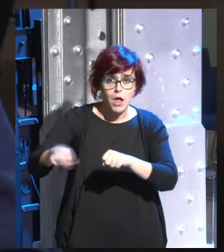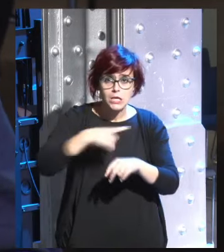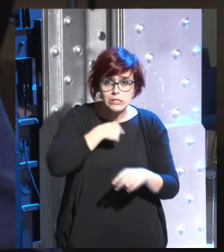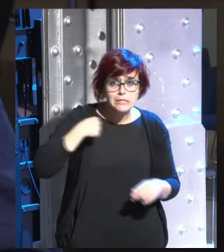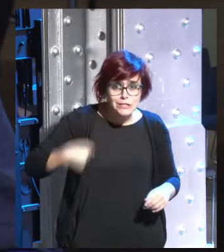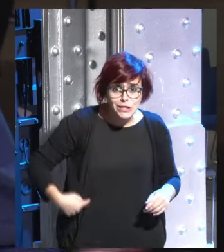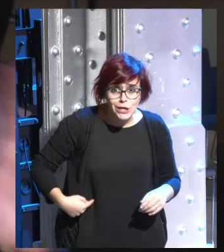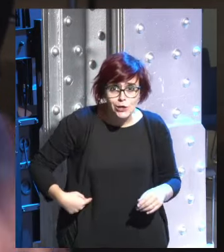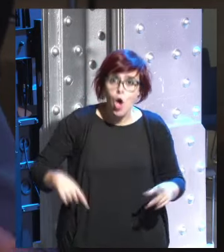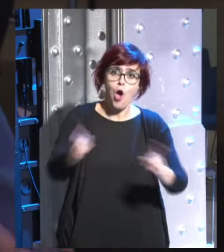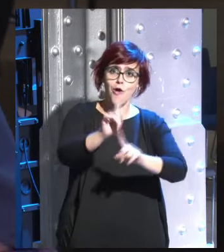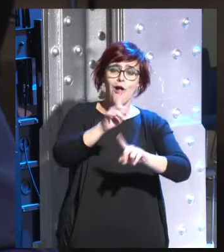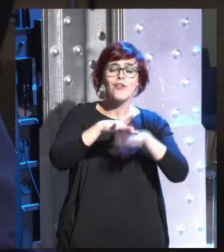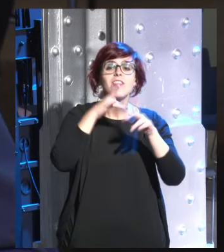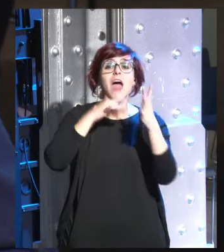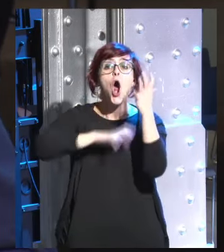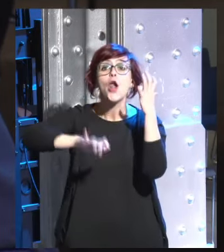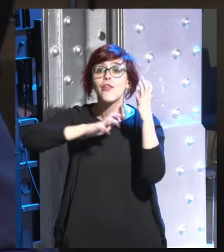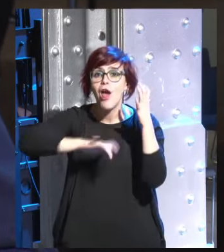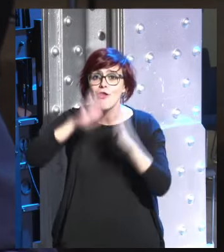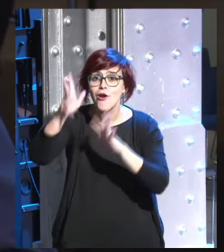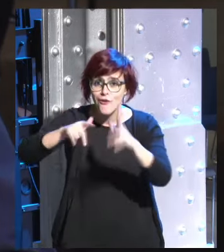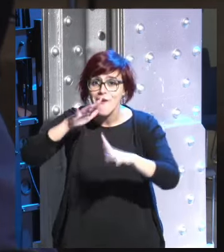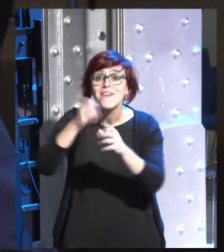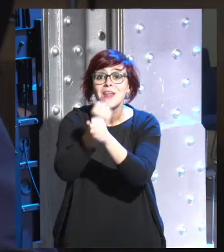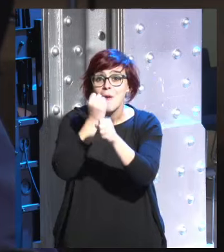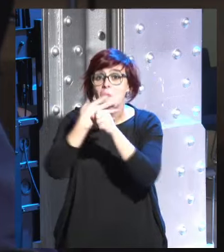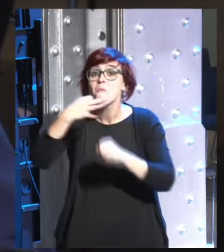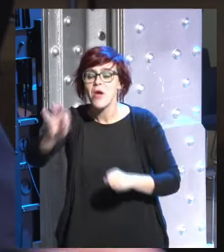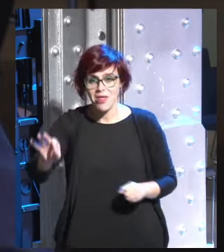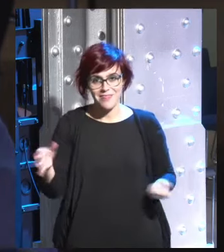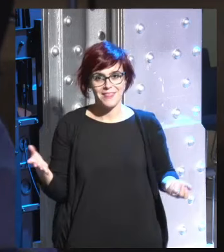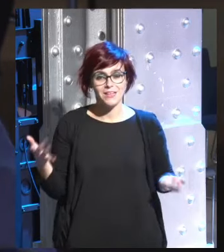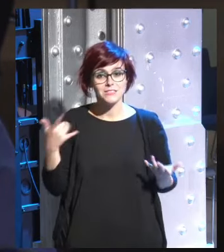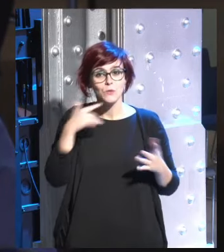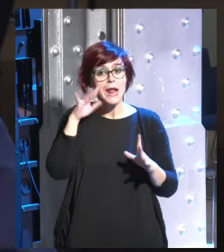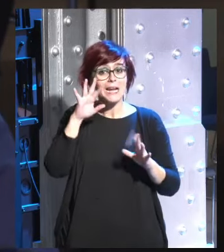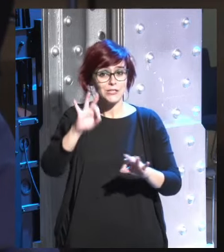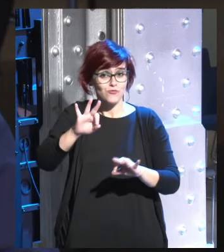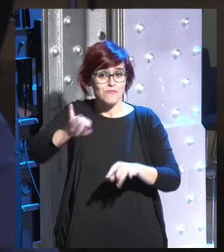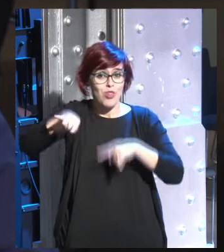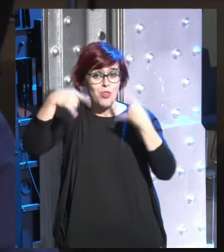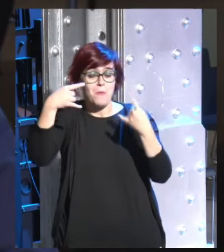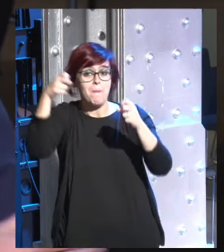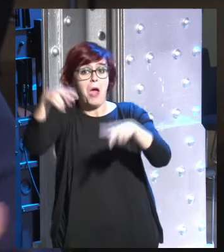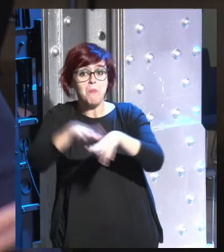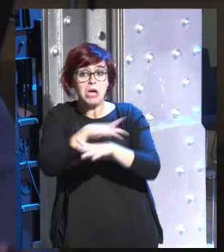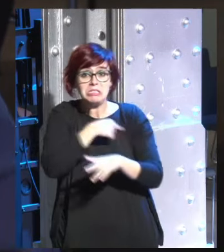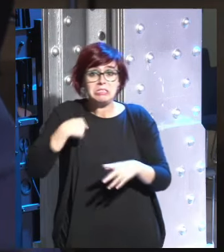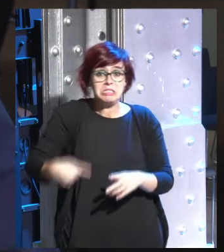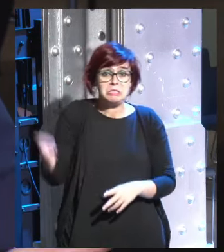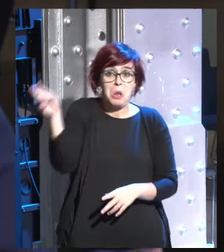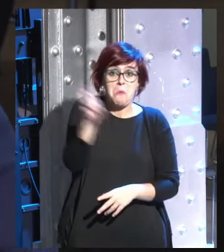pero no asusta a la gente hablando de que los ordenadores van a quitarle el trabajo a la gente y es un riesgo mucho mayor que que vengan los chinos